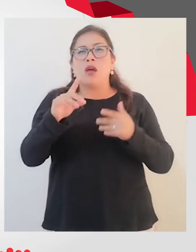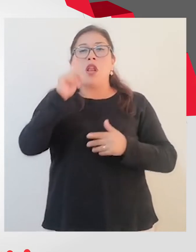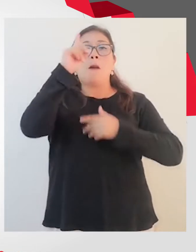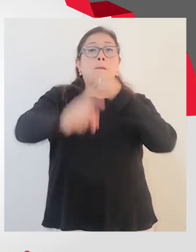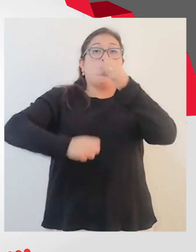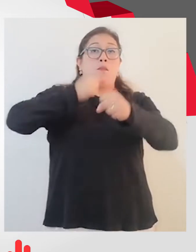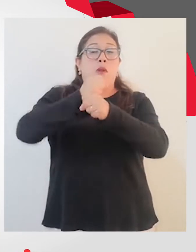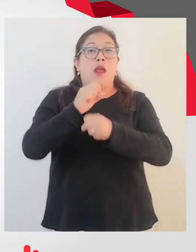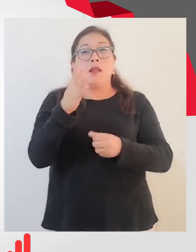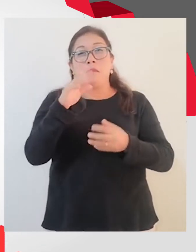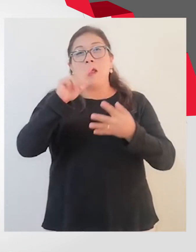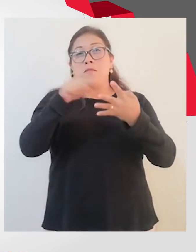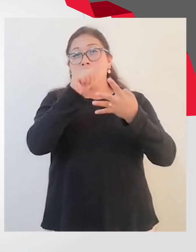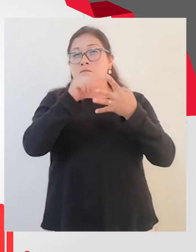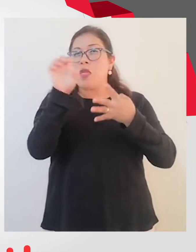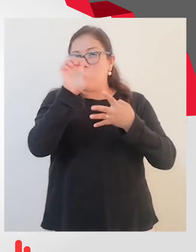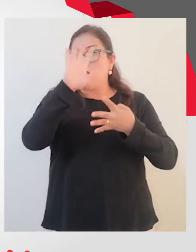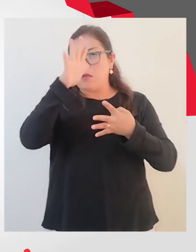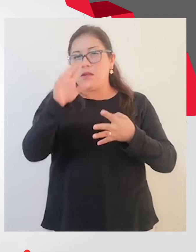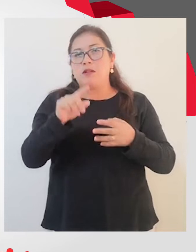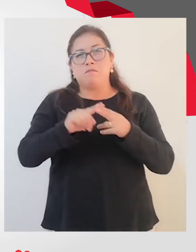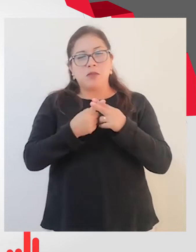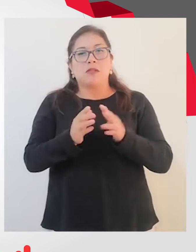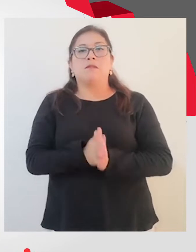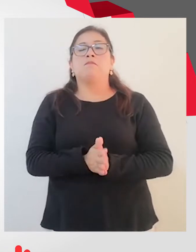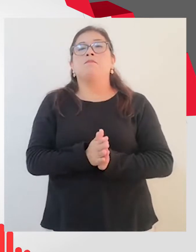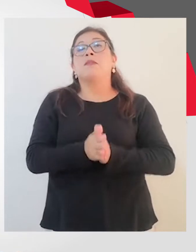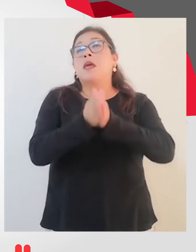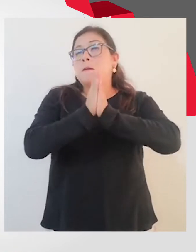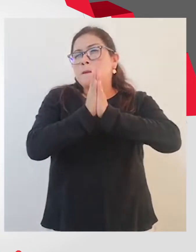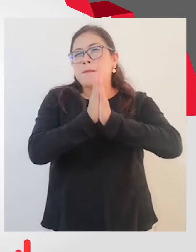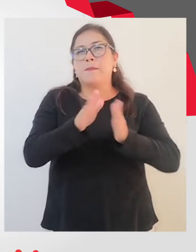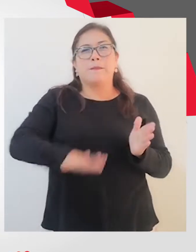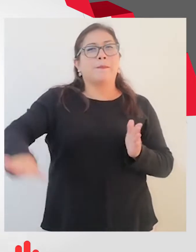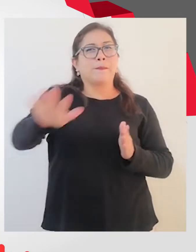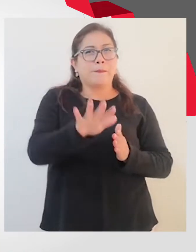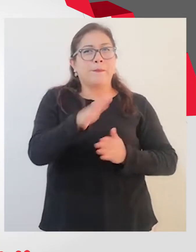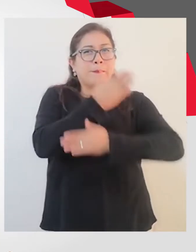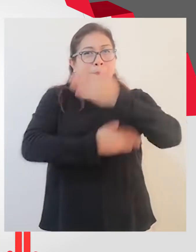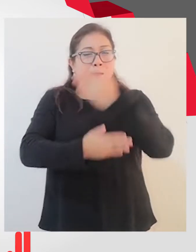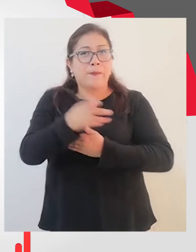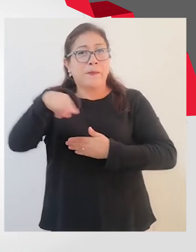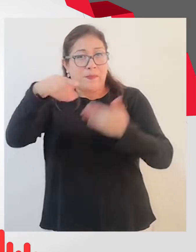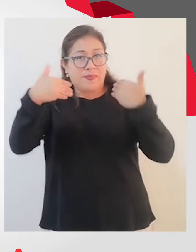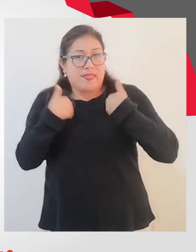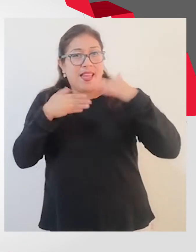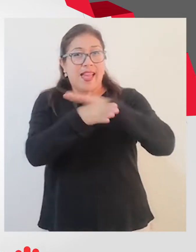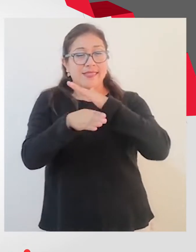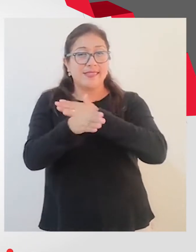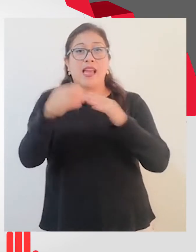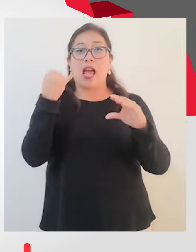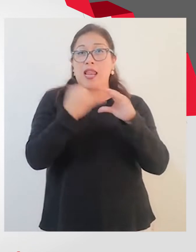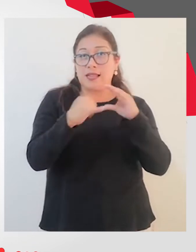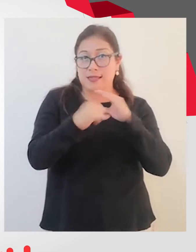del próximo año. Y finalmente pedir a las personas con discapacidad que tengan acceso a las redes sociales